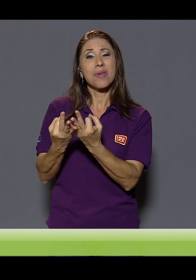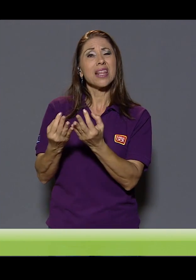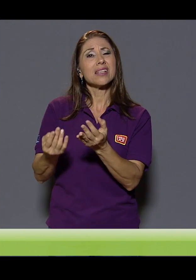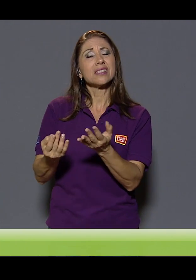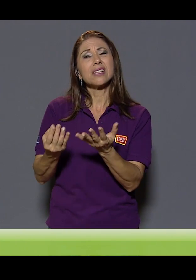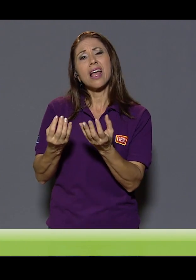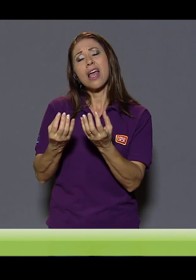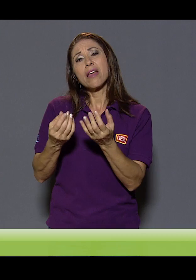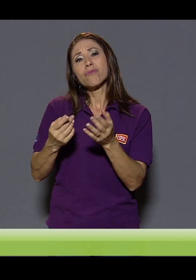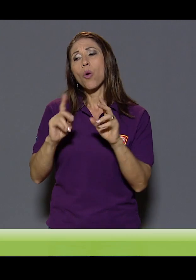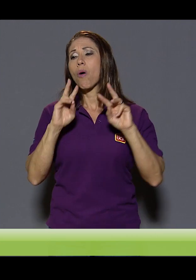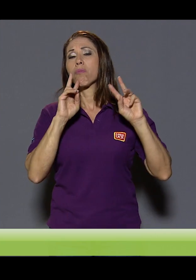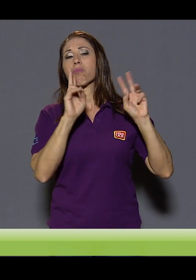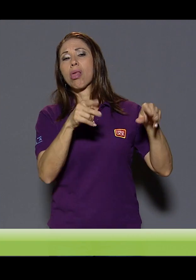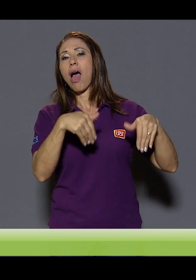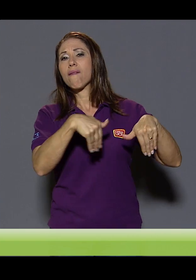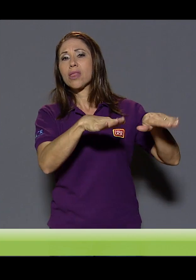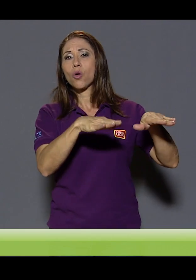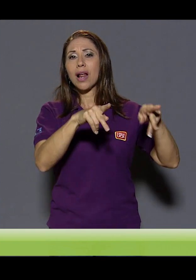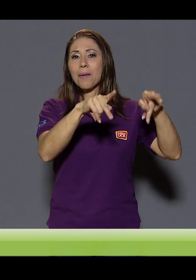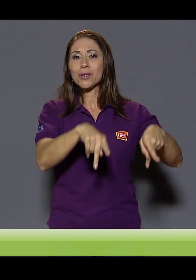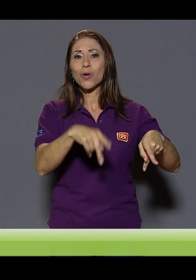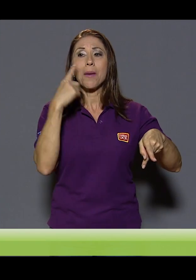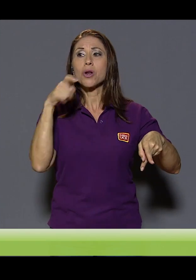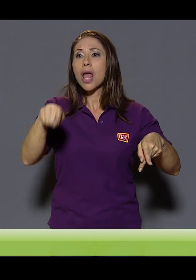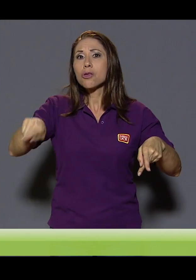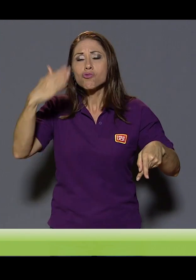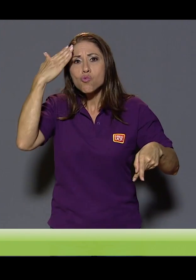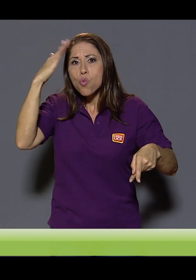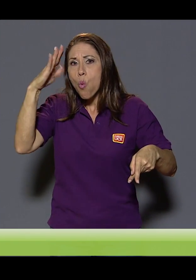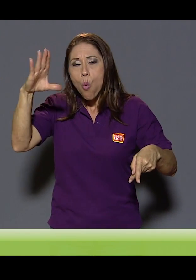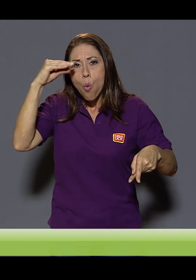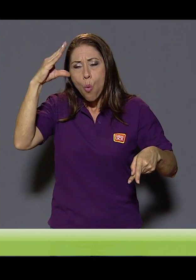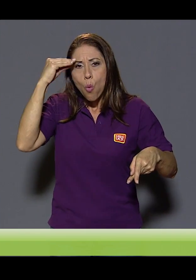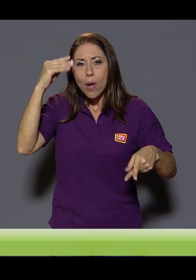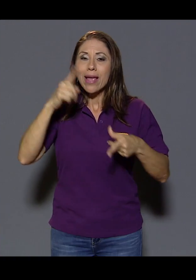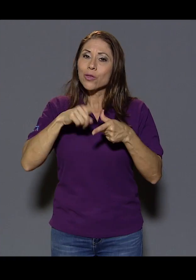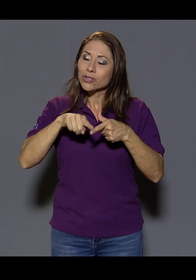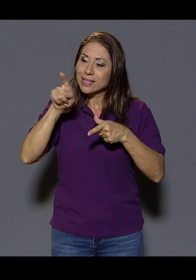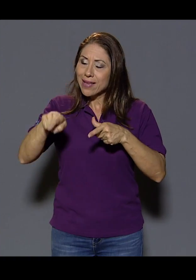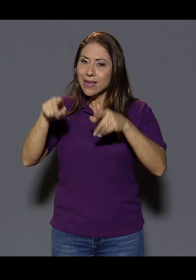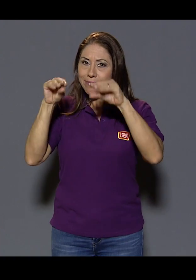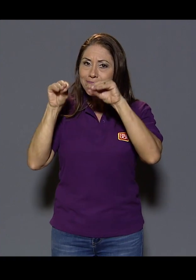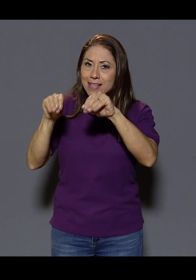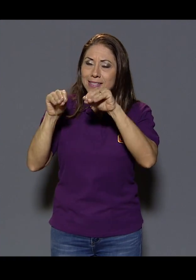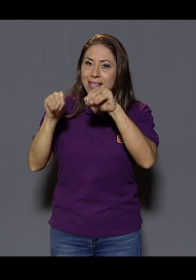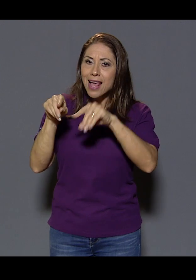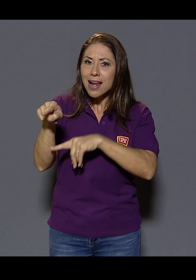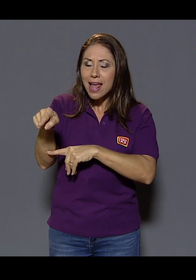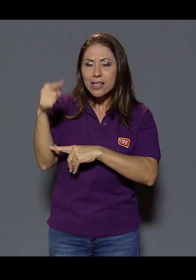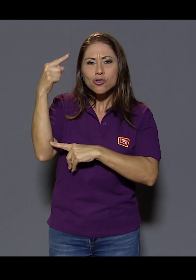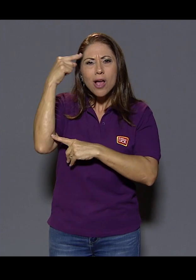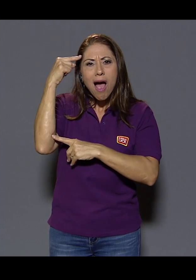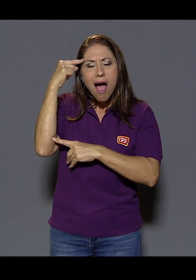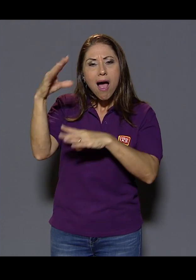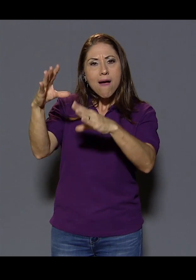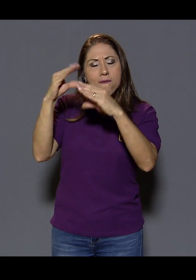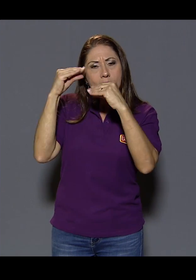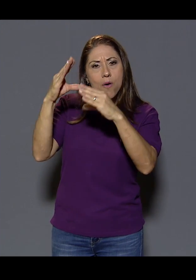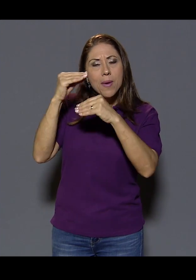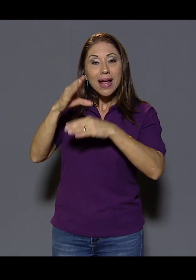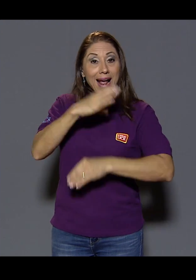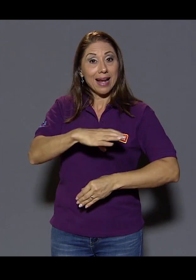mucho de lo que hacen, que abandonan a la persona, es el desconocimiento. Entonces, hay que enseñarle mucho a la familia sobre las